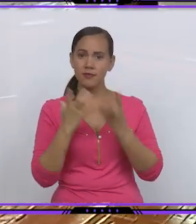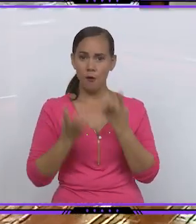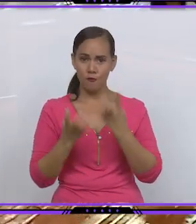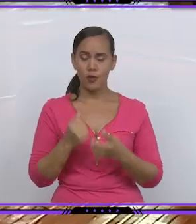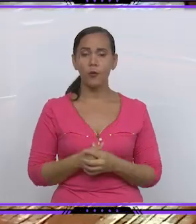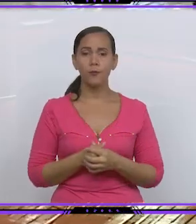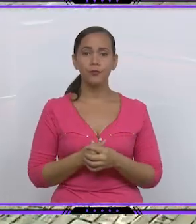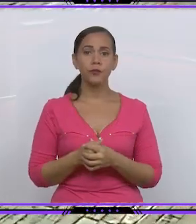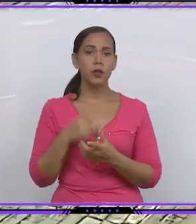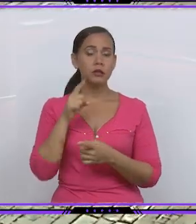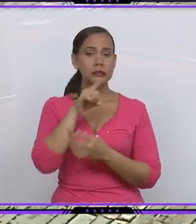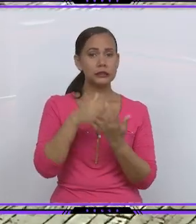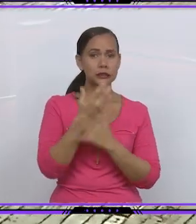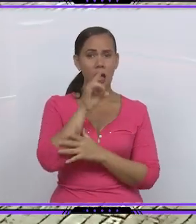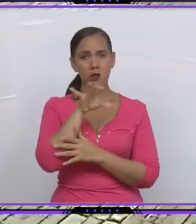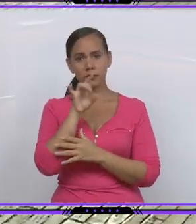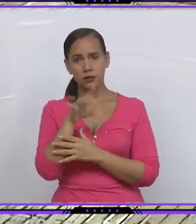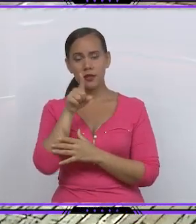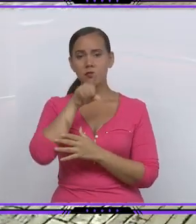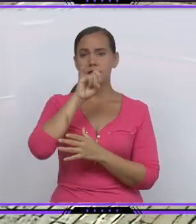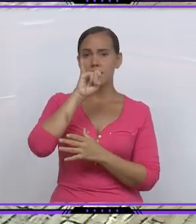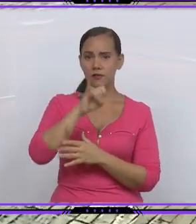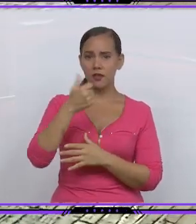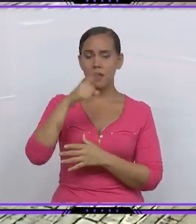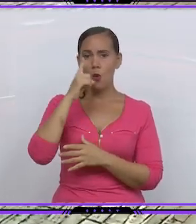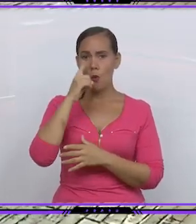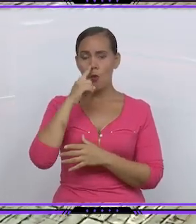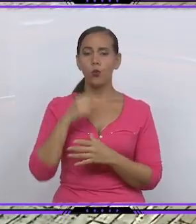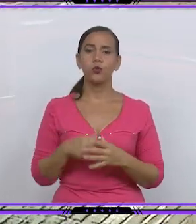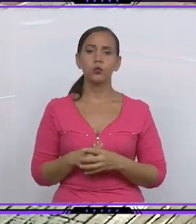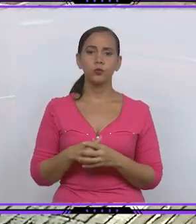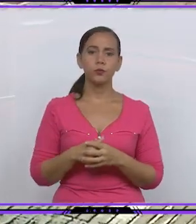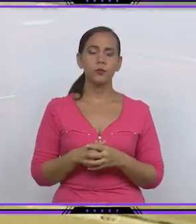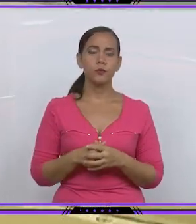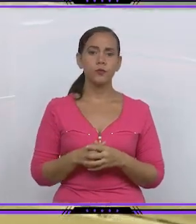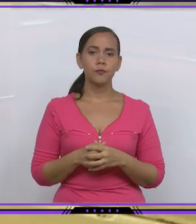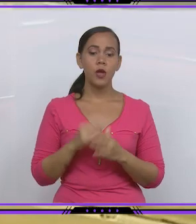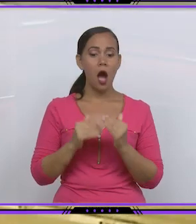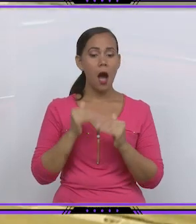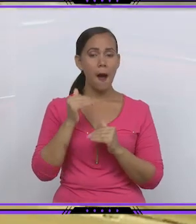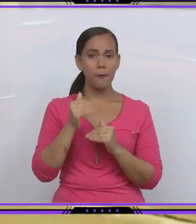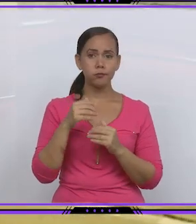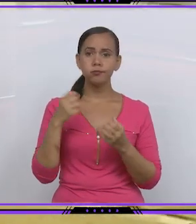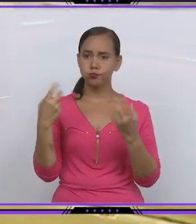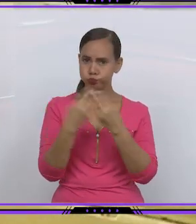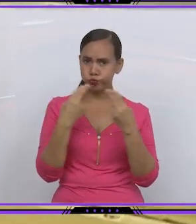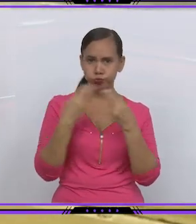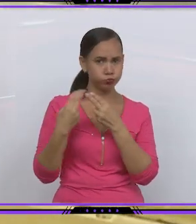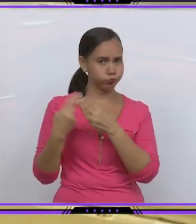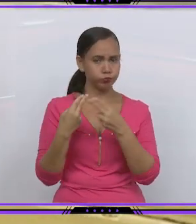equipo local los días 15 y 16 de junio. Estamos enfocados y estamos concentrados. Estamos tratando de hacer las cosas partido a partido. No queremos